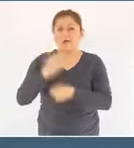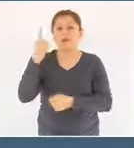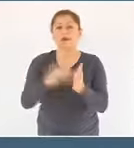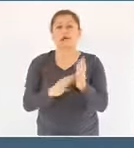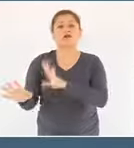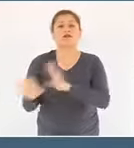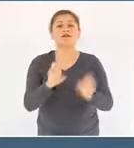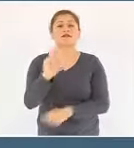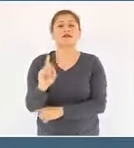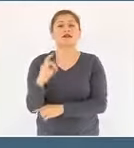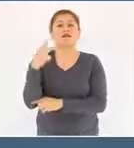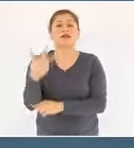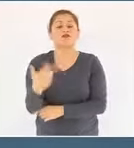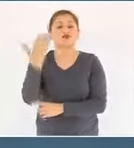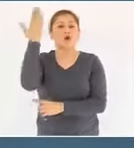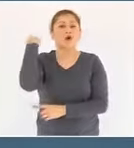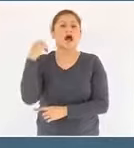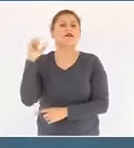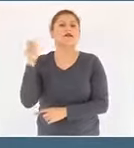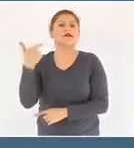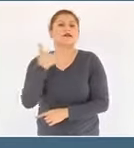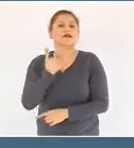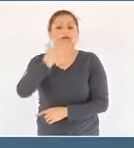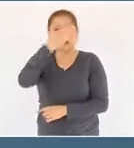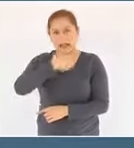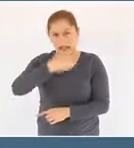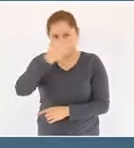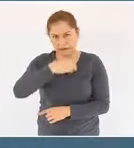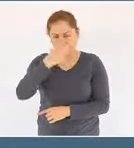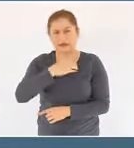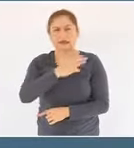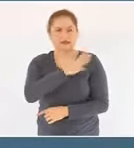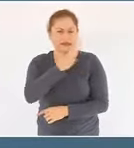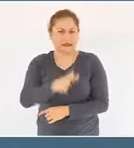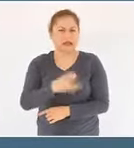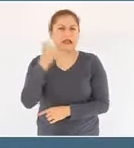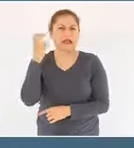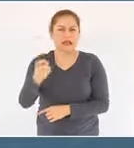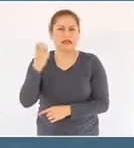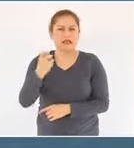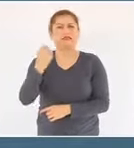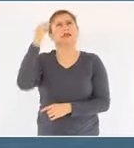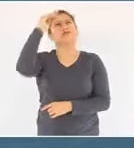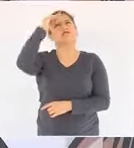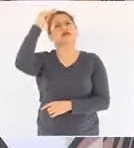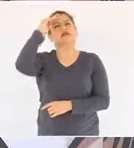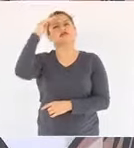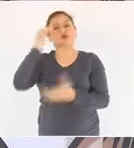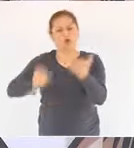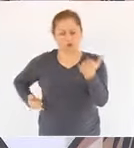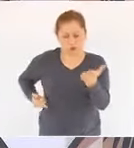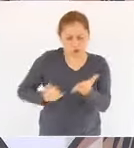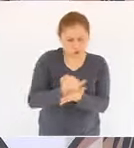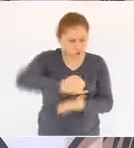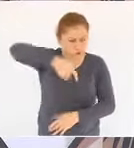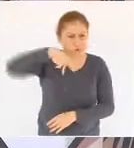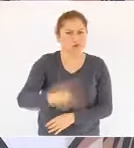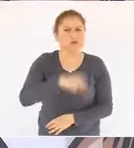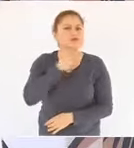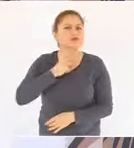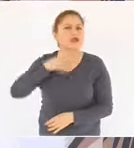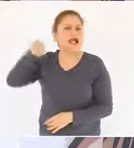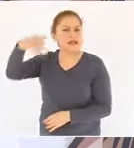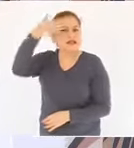cuando el general Cárdenas decretó la expropiación, seguramente imaginaba la importancia que el petróleo